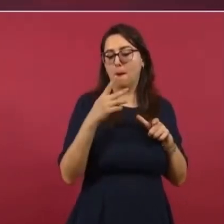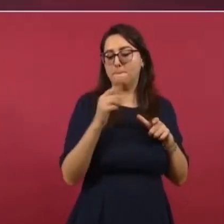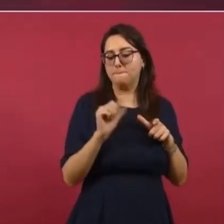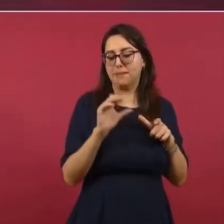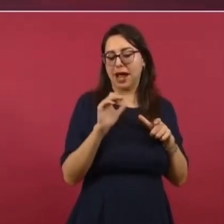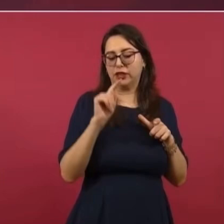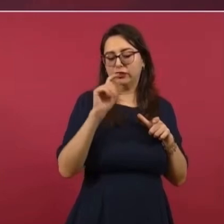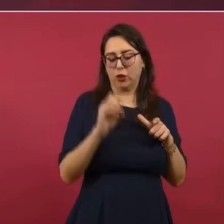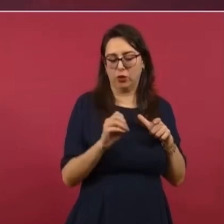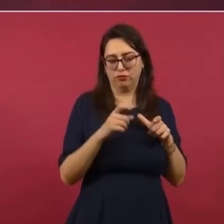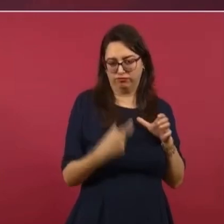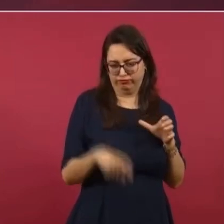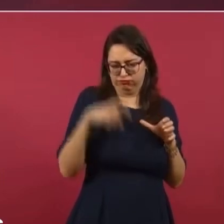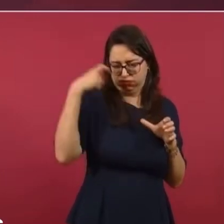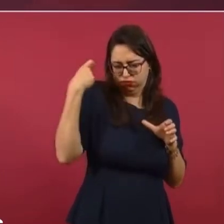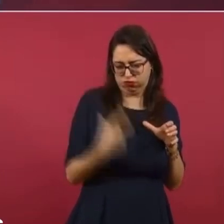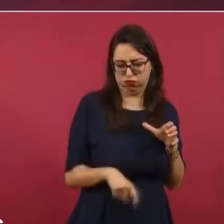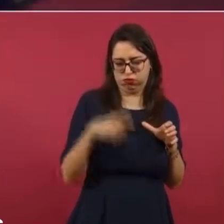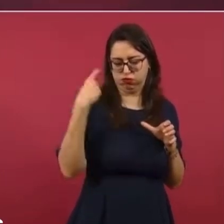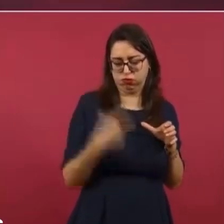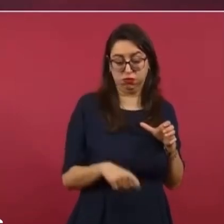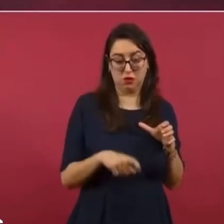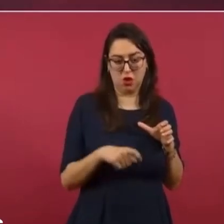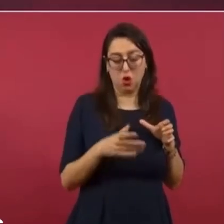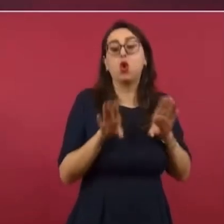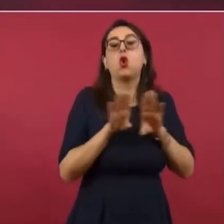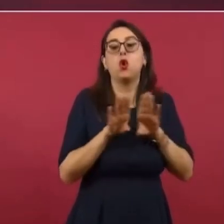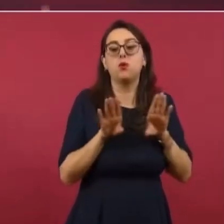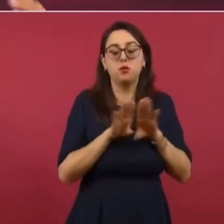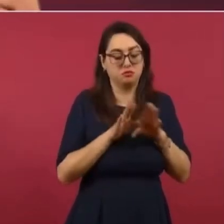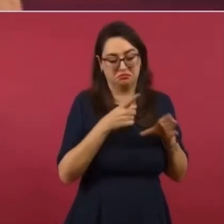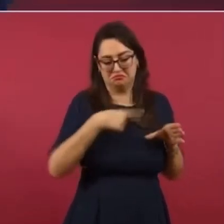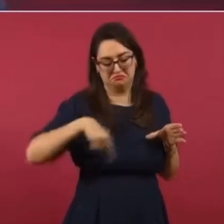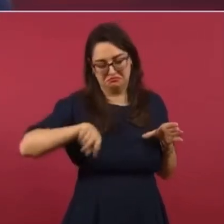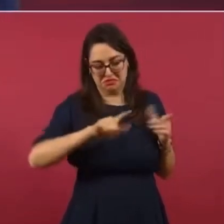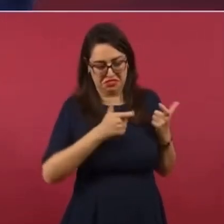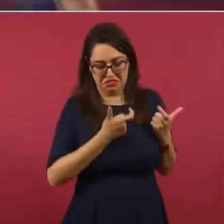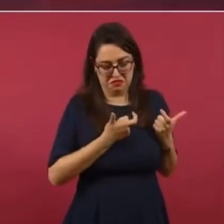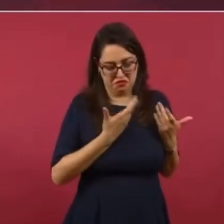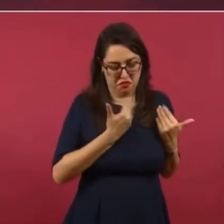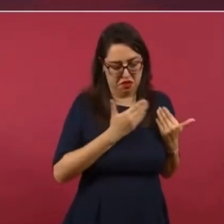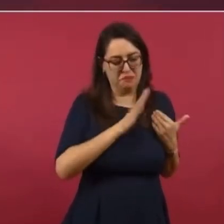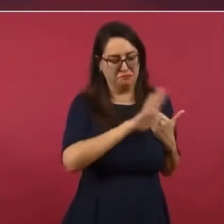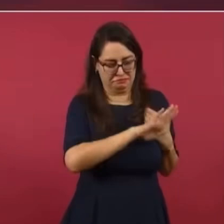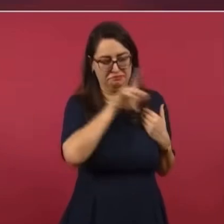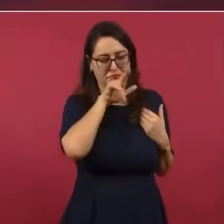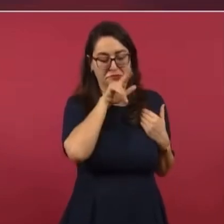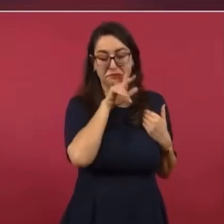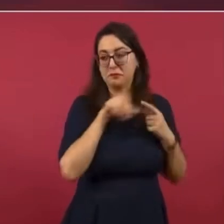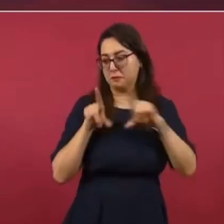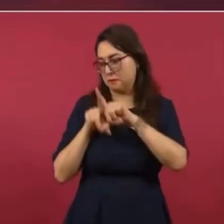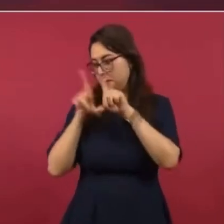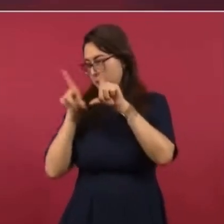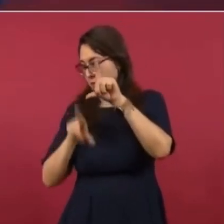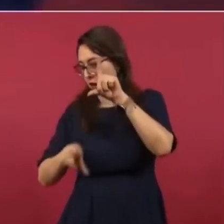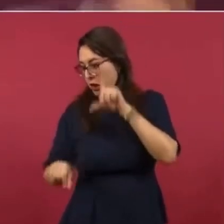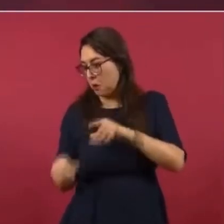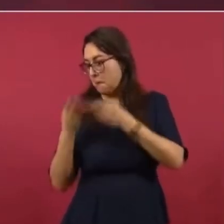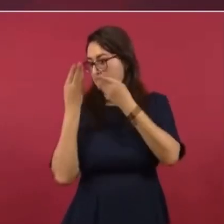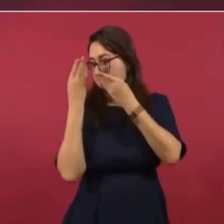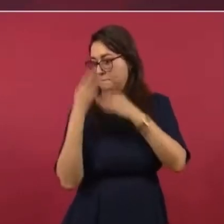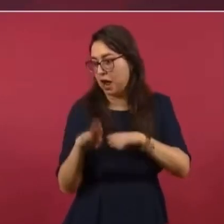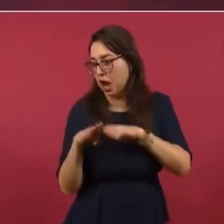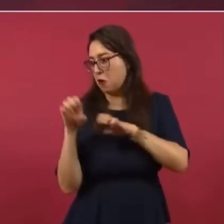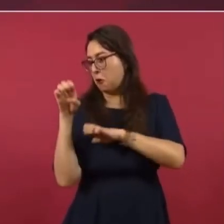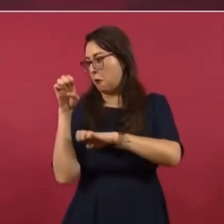porque fue cuando entregaron los bancos, fue cuando entregaron las empresas, cuando entregaron las